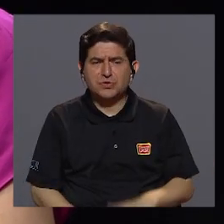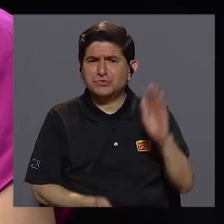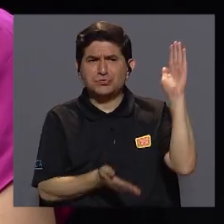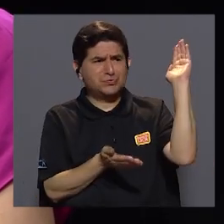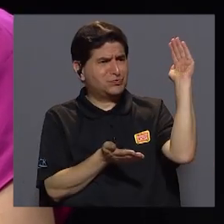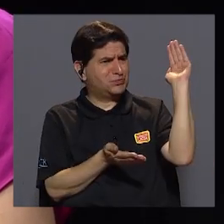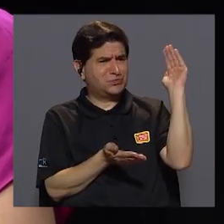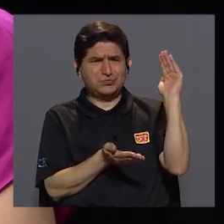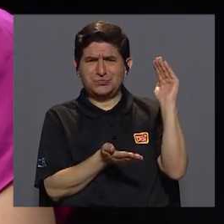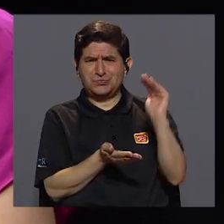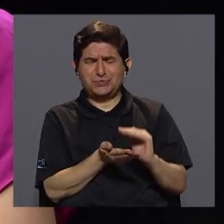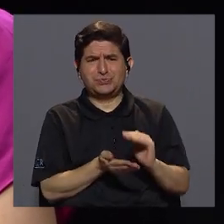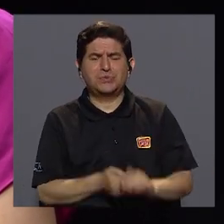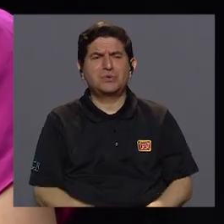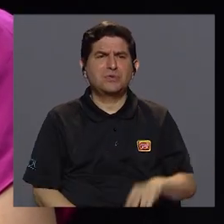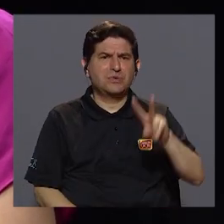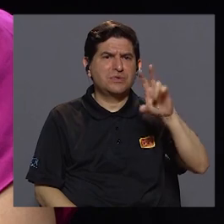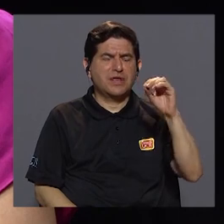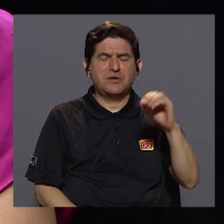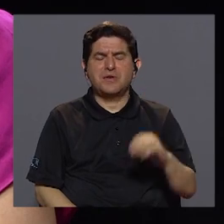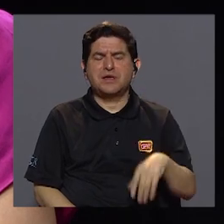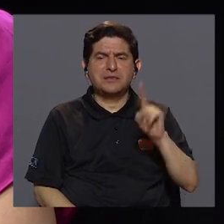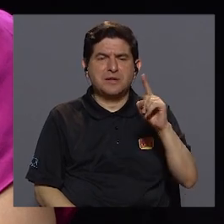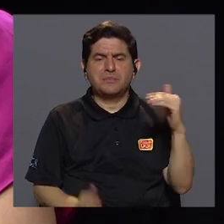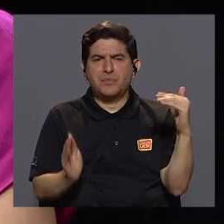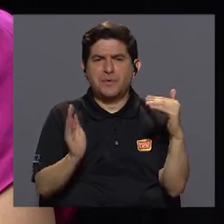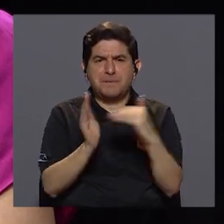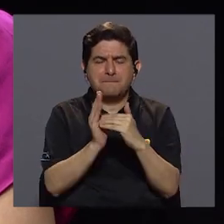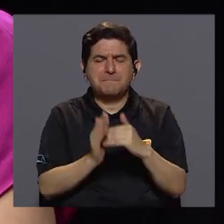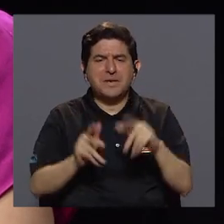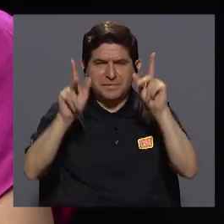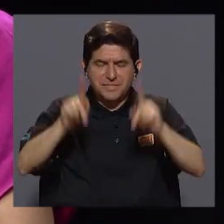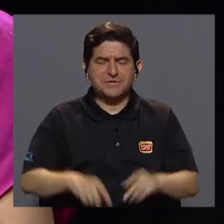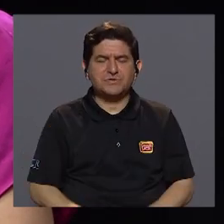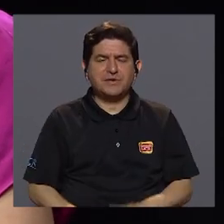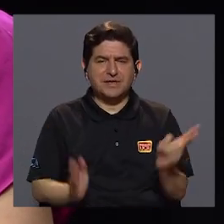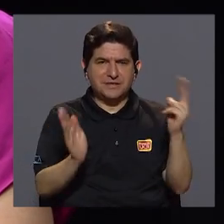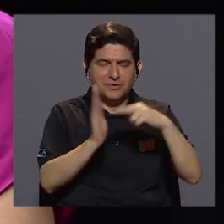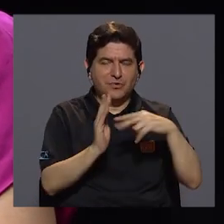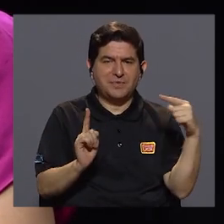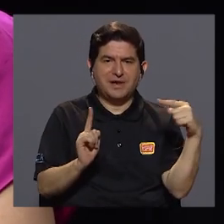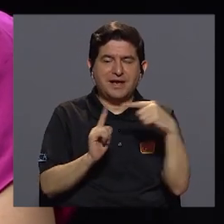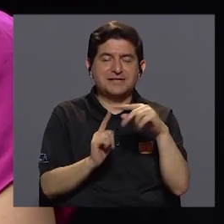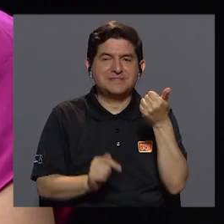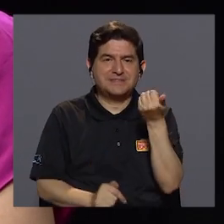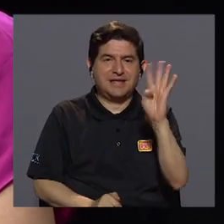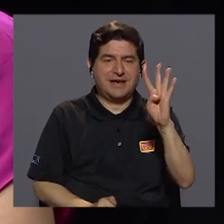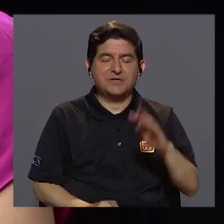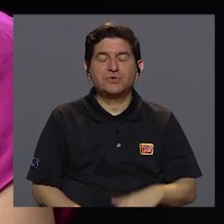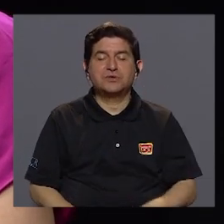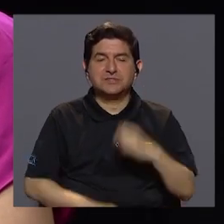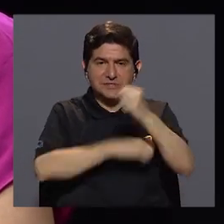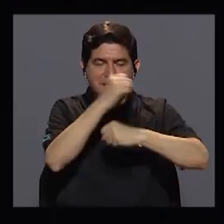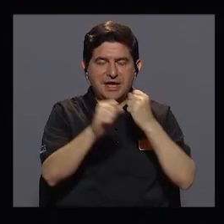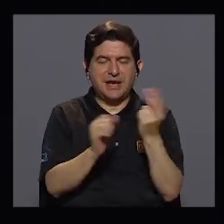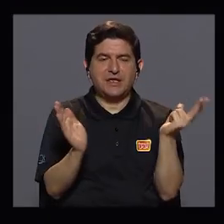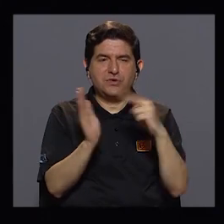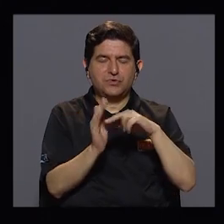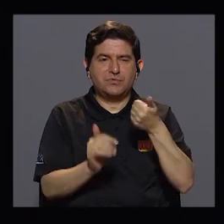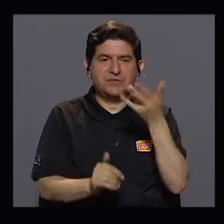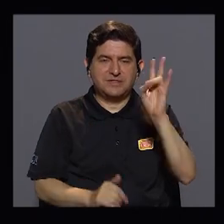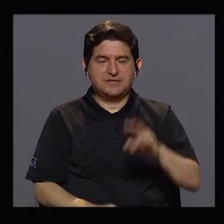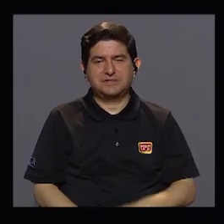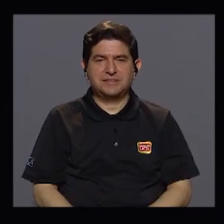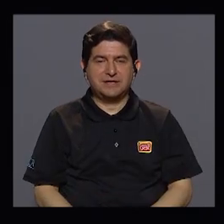ha disminuido de 20 por mil habitantes en el año 2014, en el año 2017, lo que es la